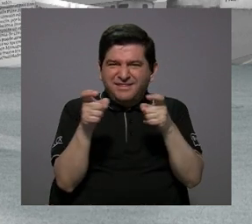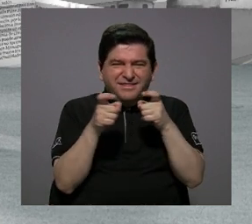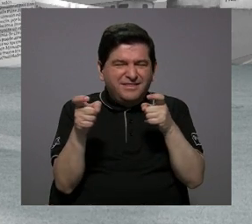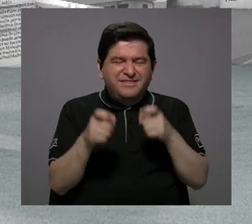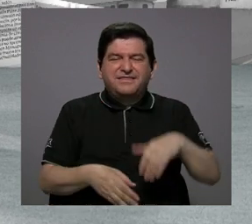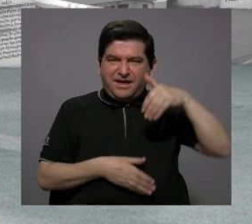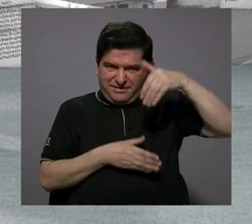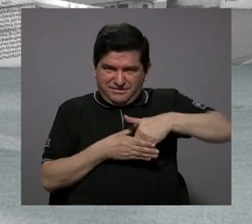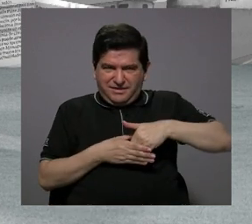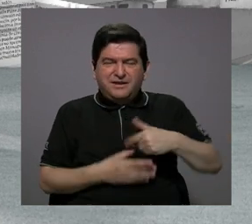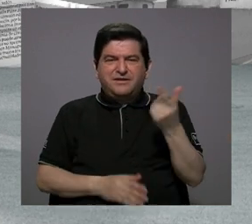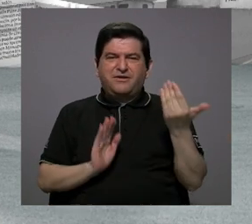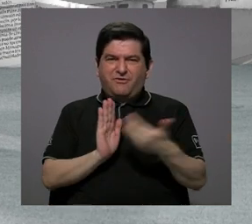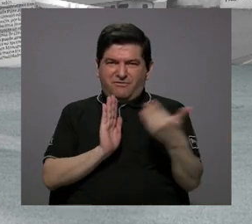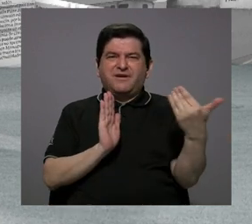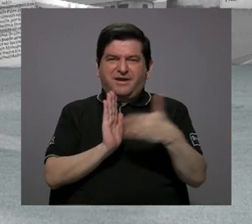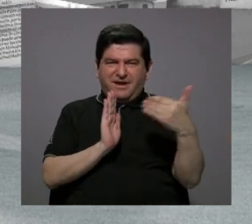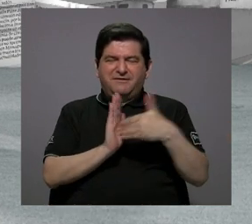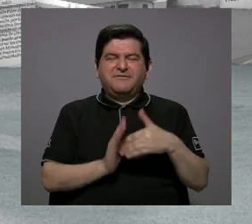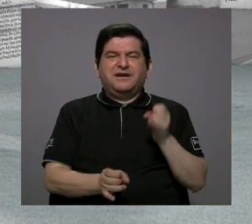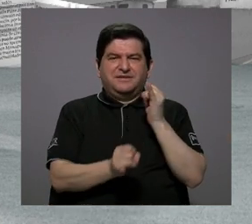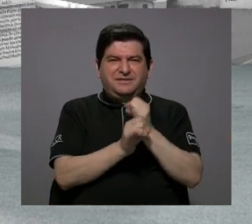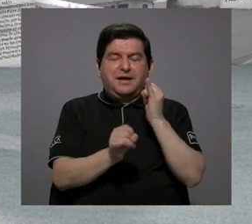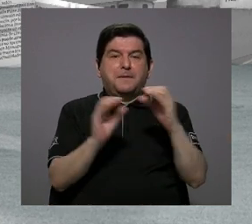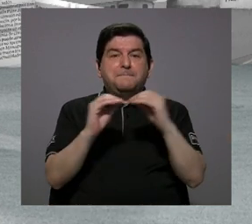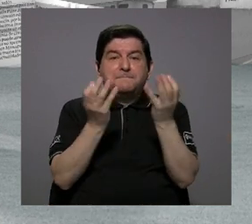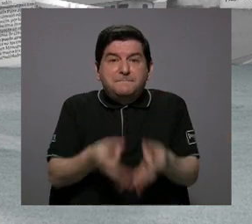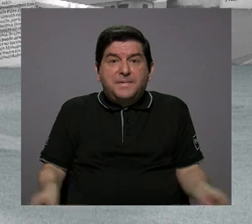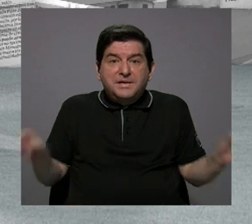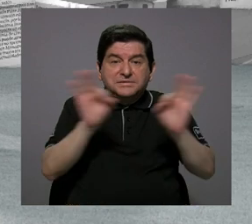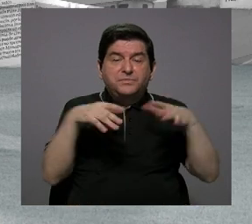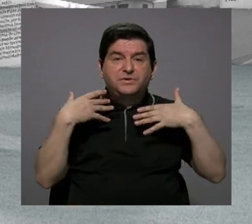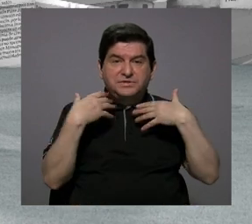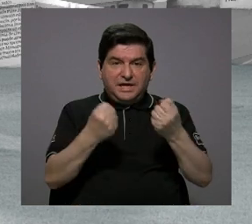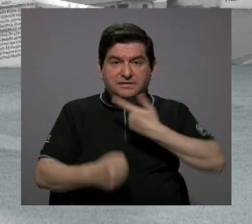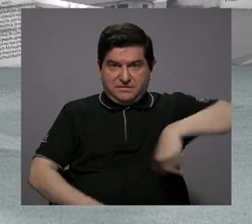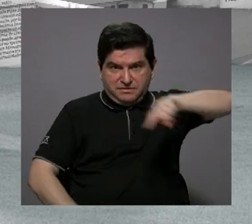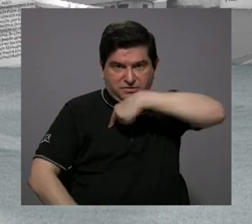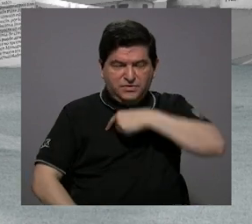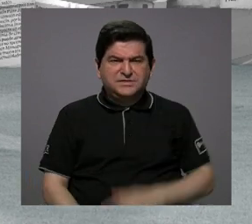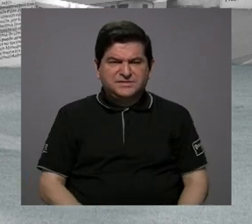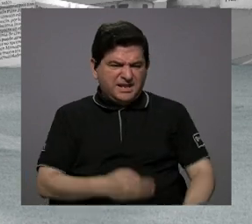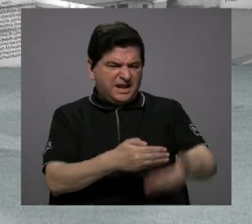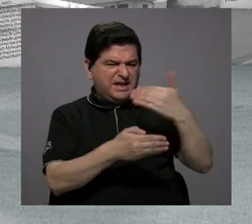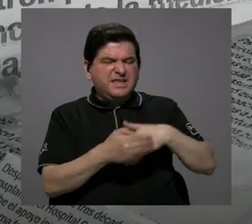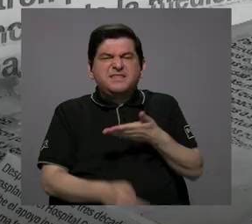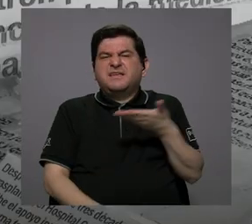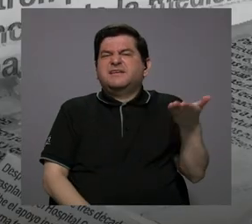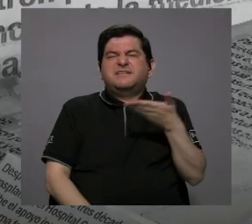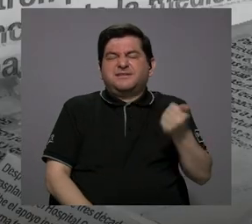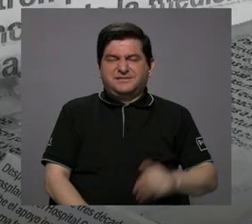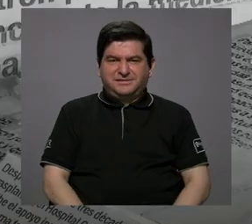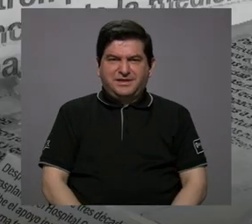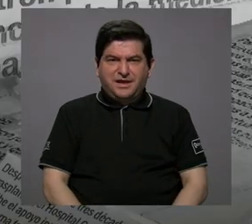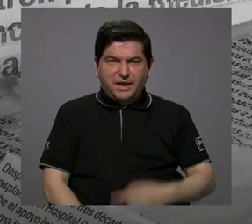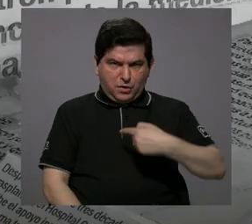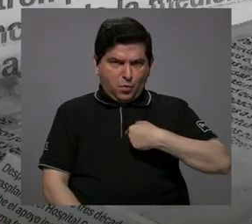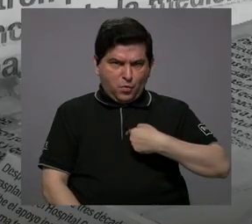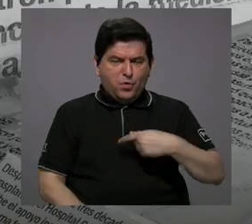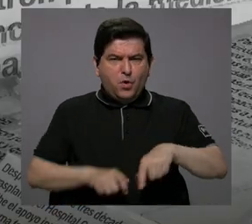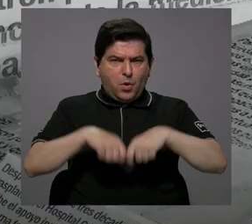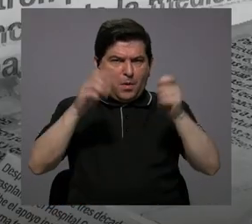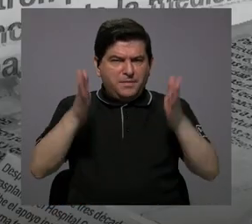afectando muy seriamente a la institución más importante para la salud de nosotros. ¿Qué hay detrás de todo esto? Uno, como